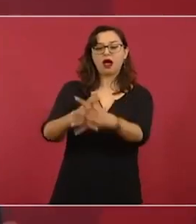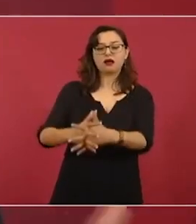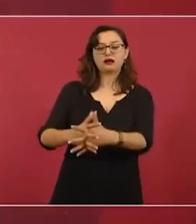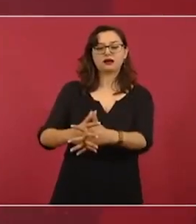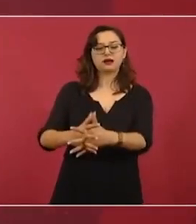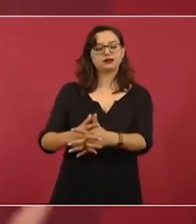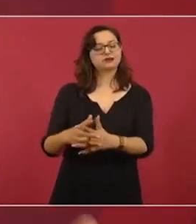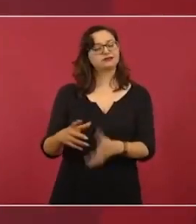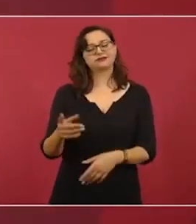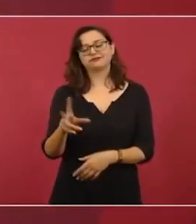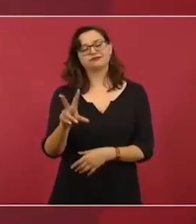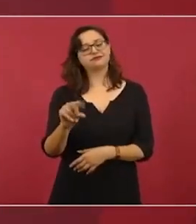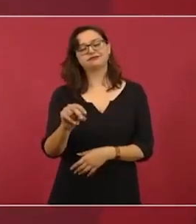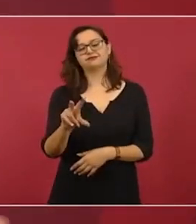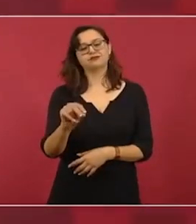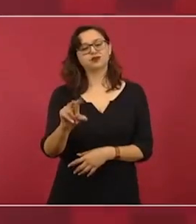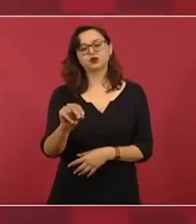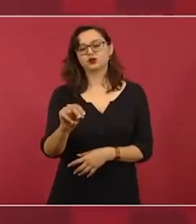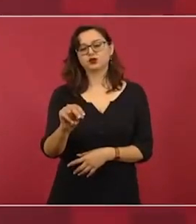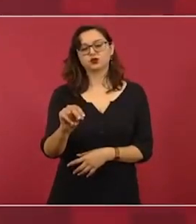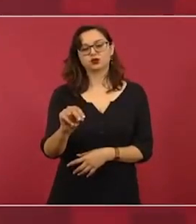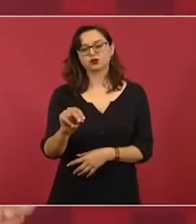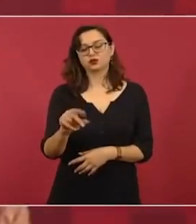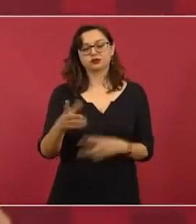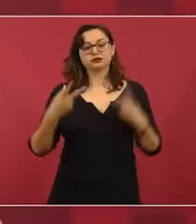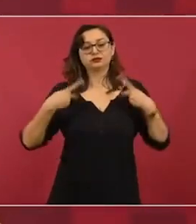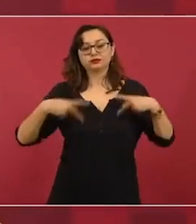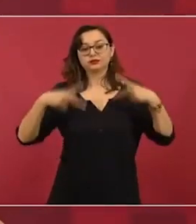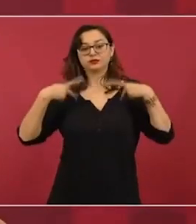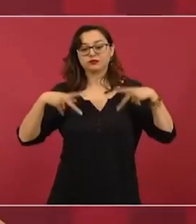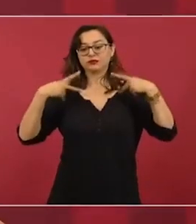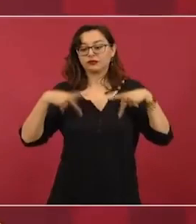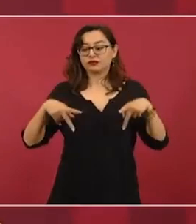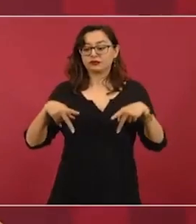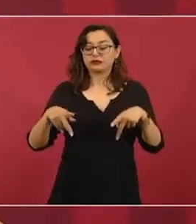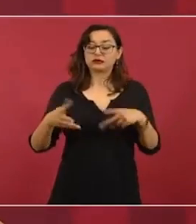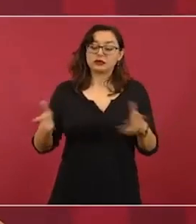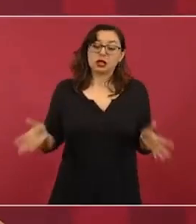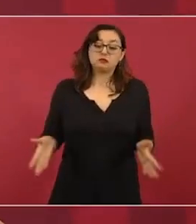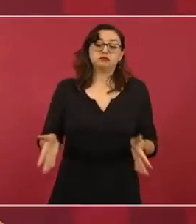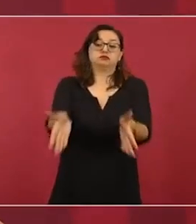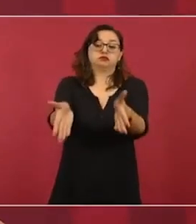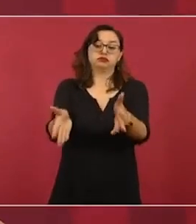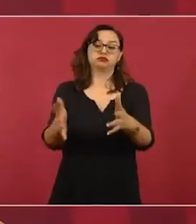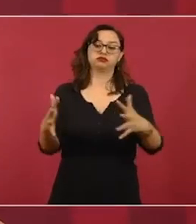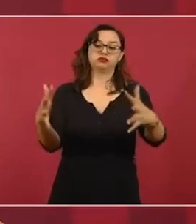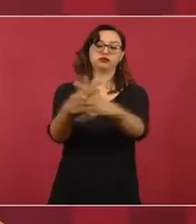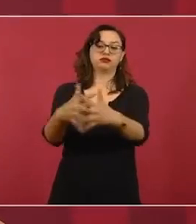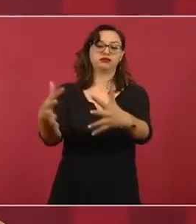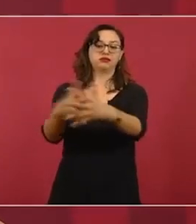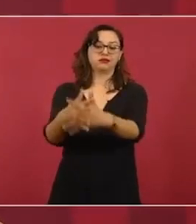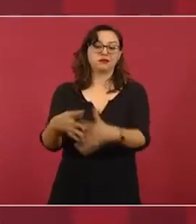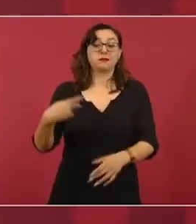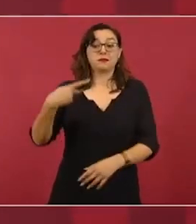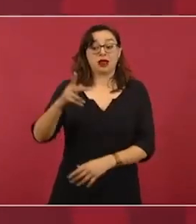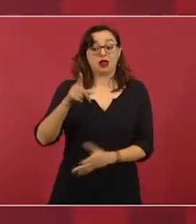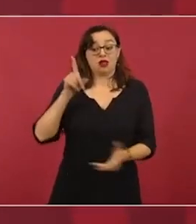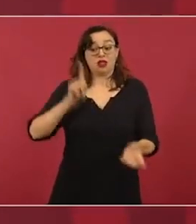los pueblos siempre son ajenos a las decisiones que se toman en las cúpulas